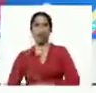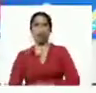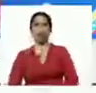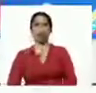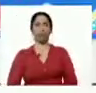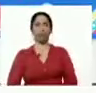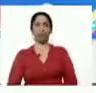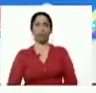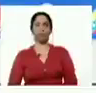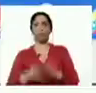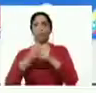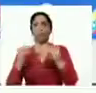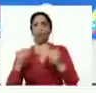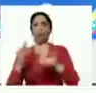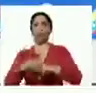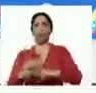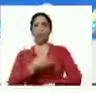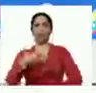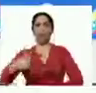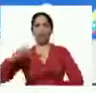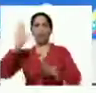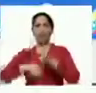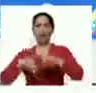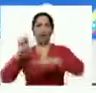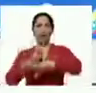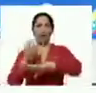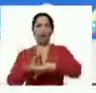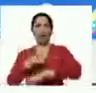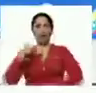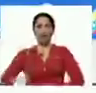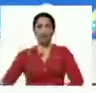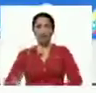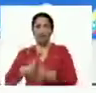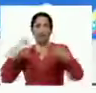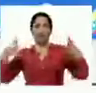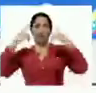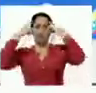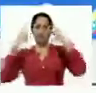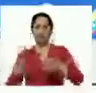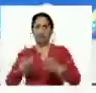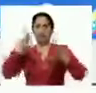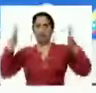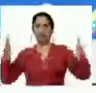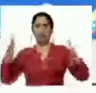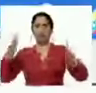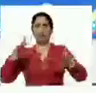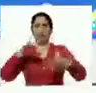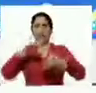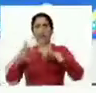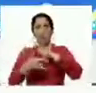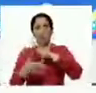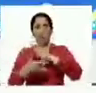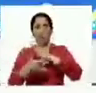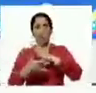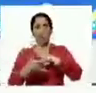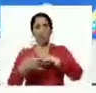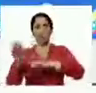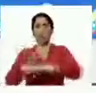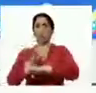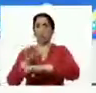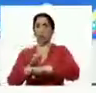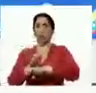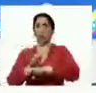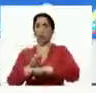todo por la economía porque china es la gran potencia tecnológica científica económica y financiera del mundo